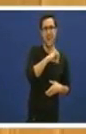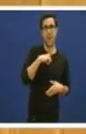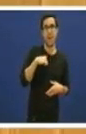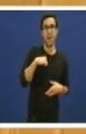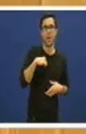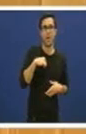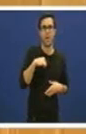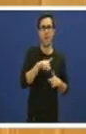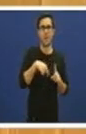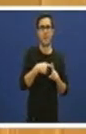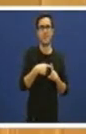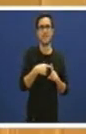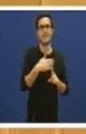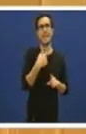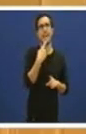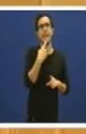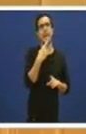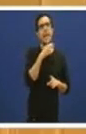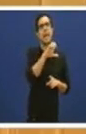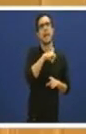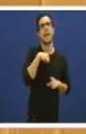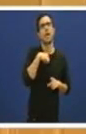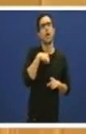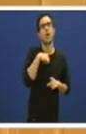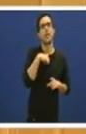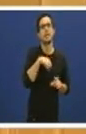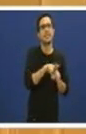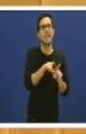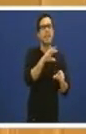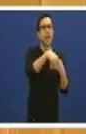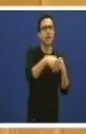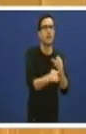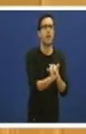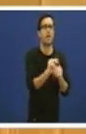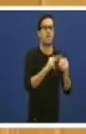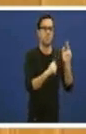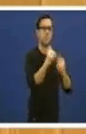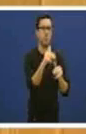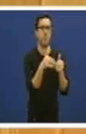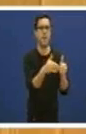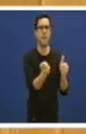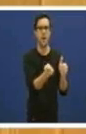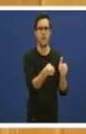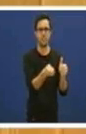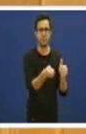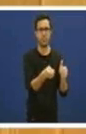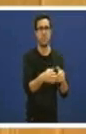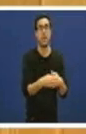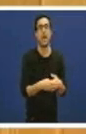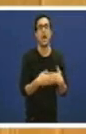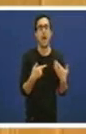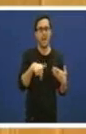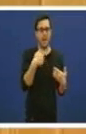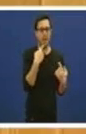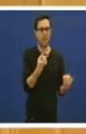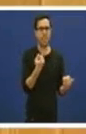refírese ás regións que teñen construcción naval. E, efectivamente, non se aquí xa temos dito non a todo